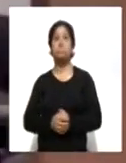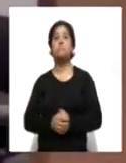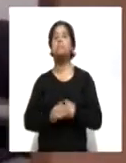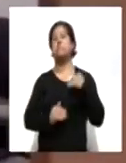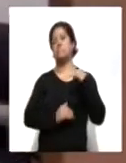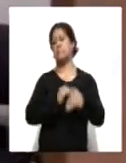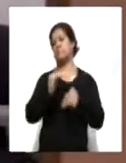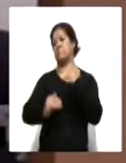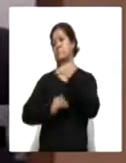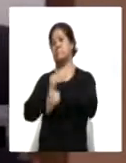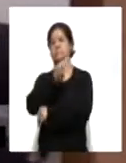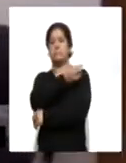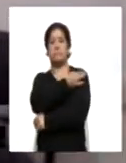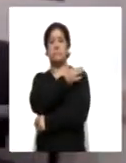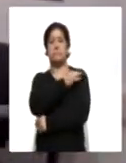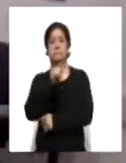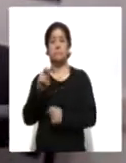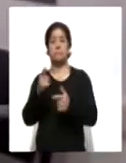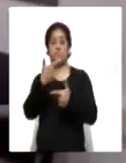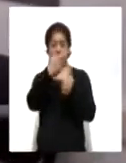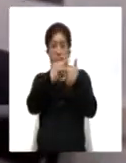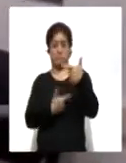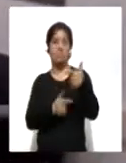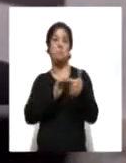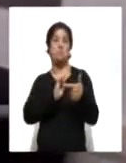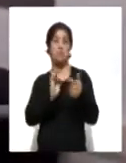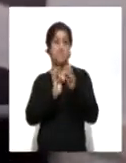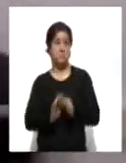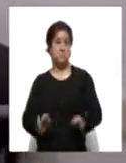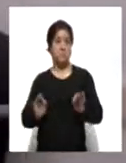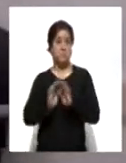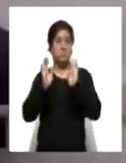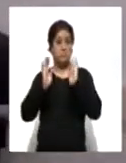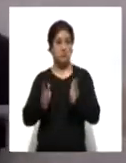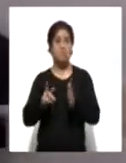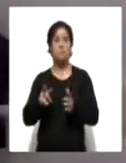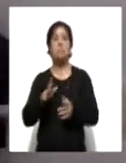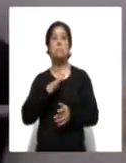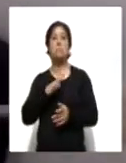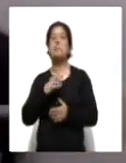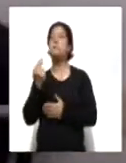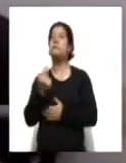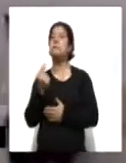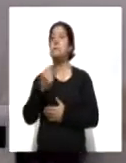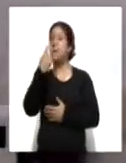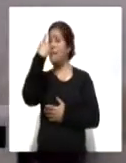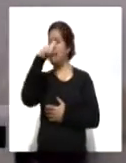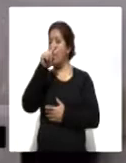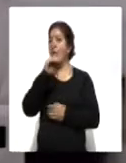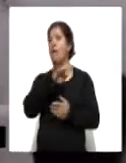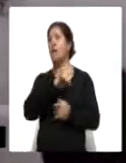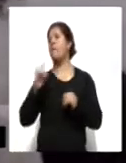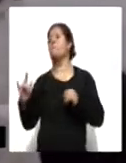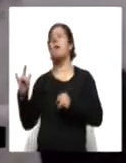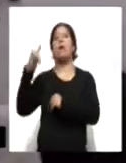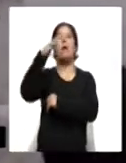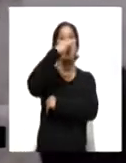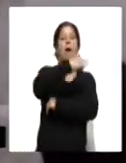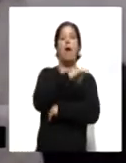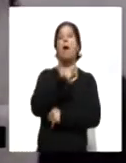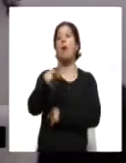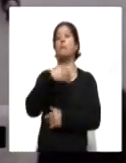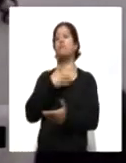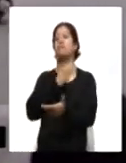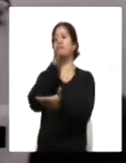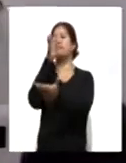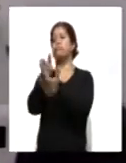campañas masivas, el documento podría cobrar importancia y convertirse en un requisito para viajar, ir a un concierto e incluso